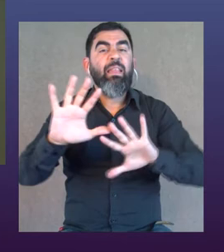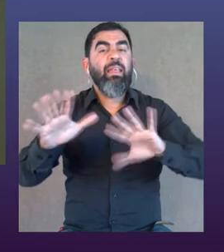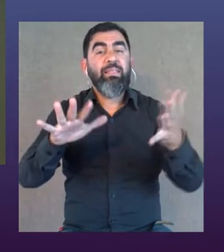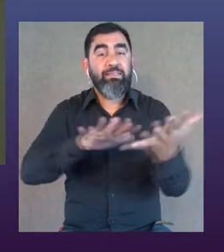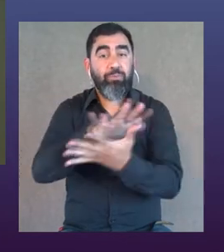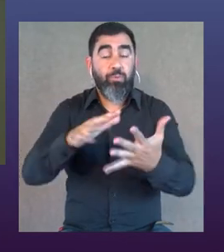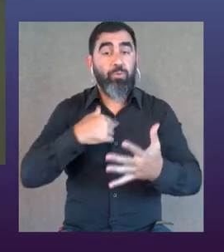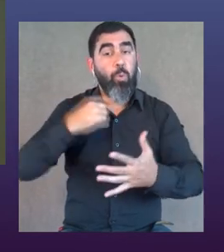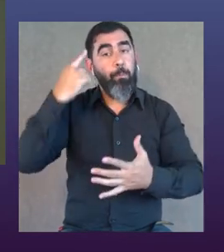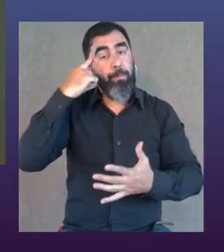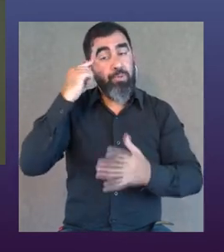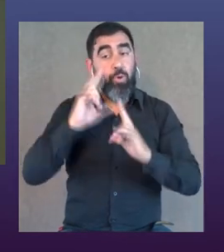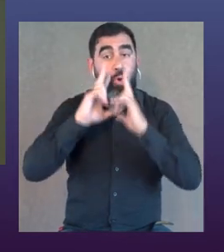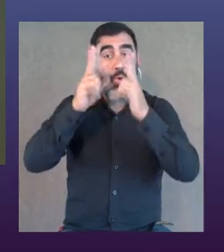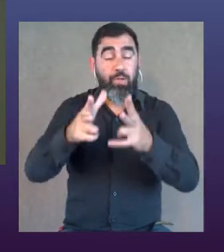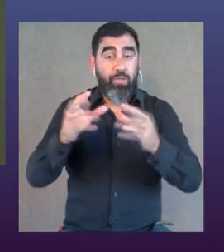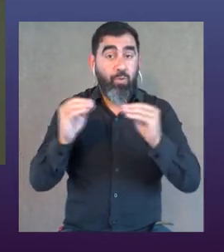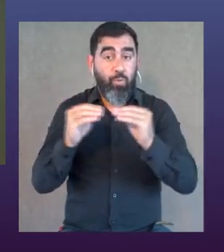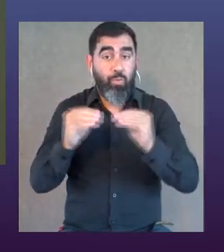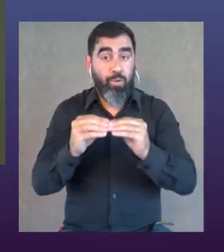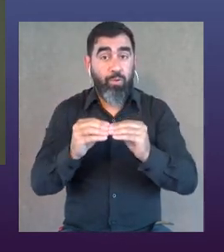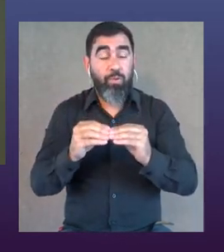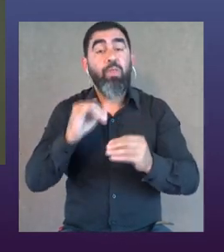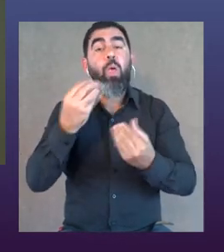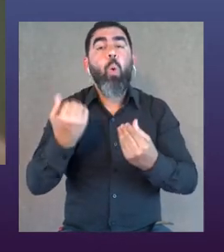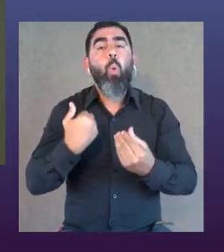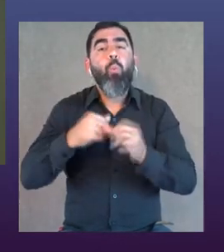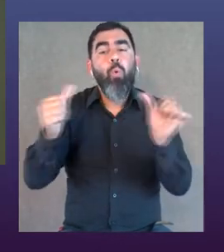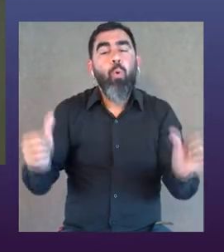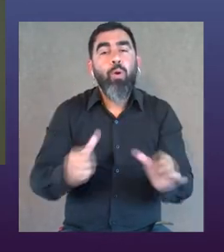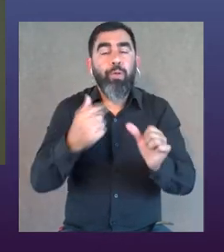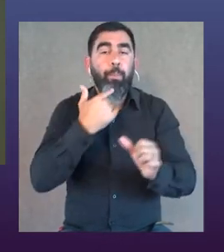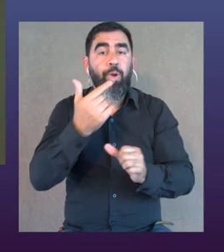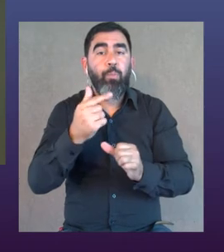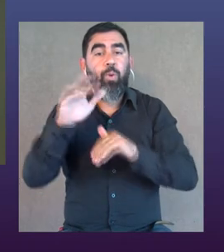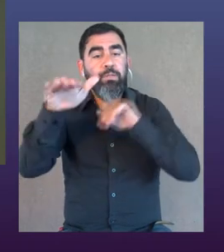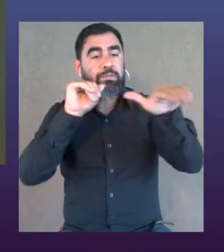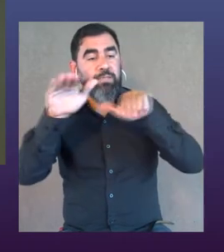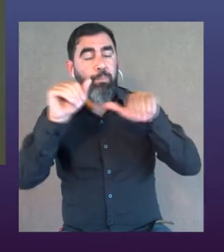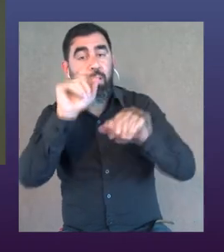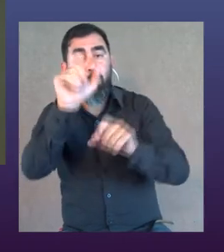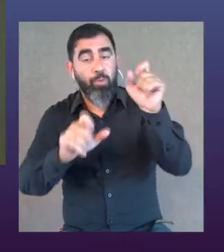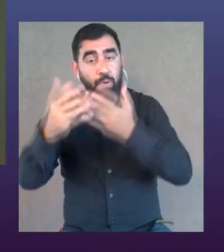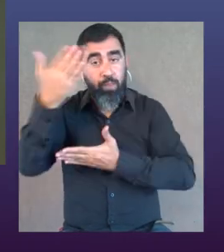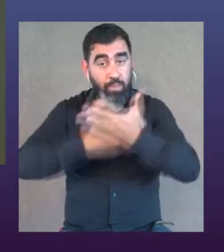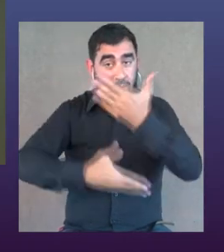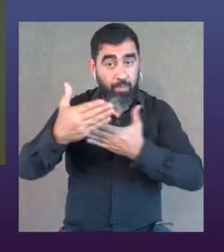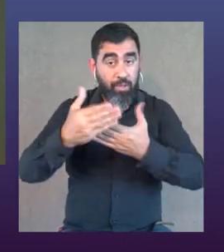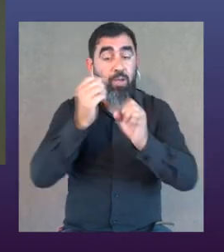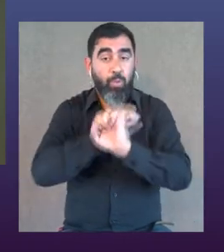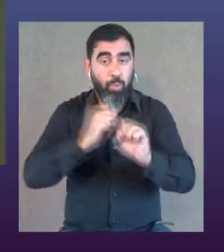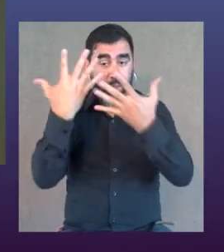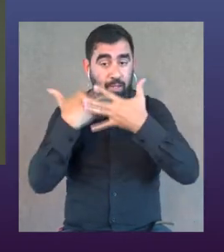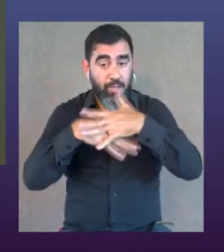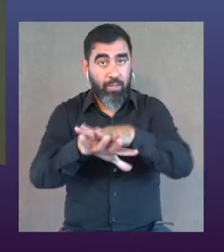para su hijo, ¿no? Entonces, ¿qué es lo que pasa? Pienso en lo que decía recién Valentina, en lo que decía Lucía, de cómo hacer, por ejemplo, llamados para